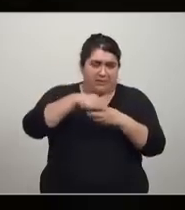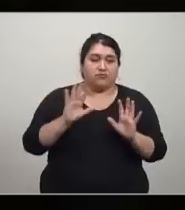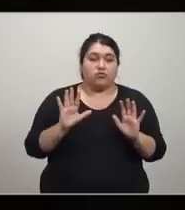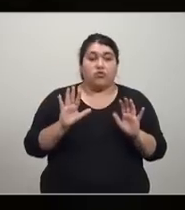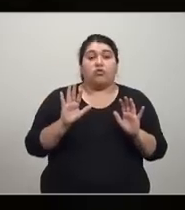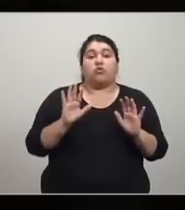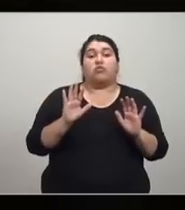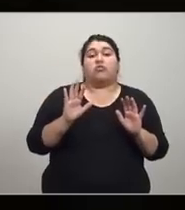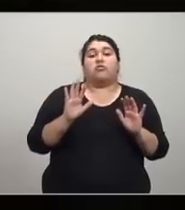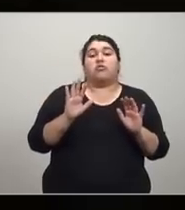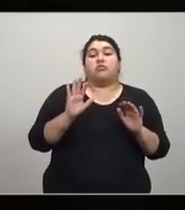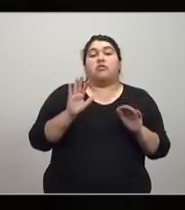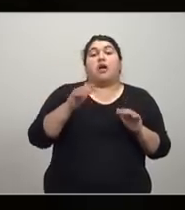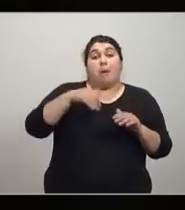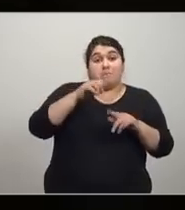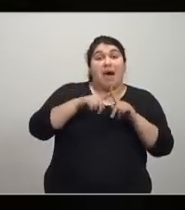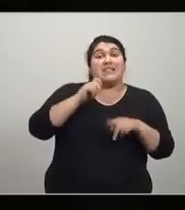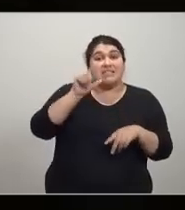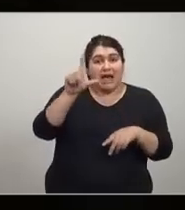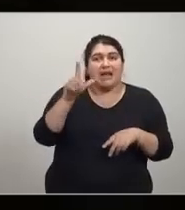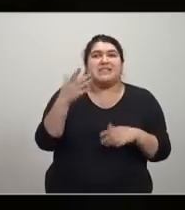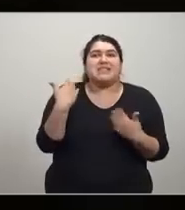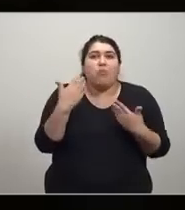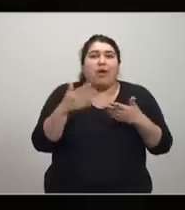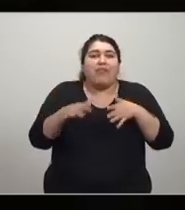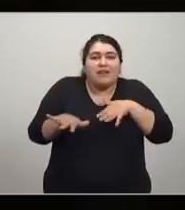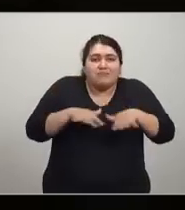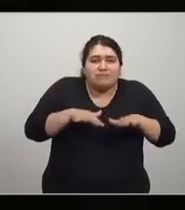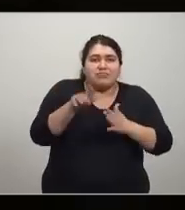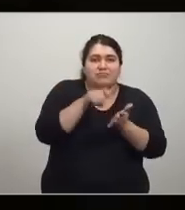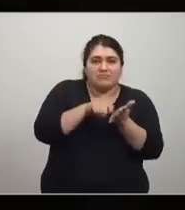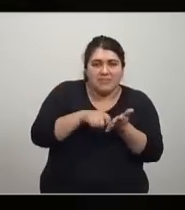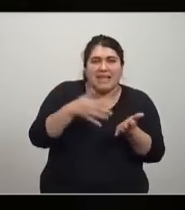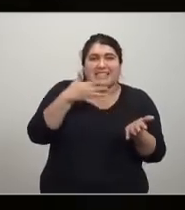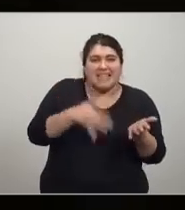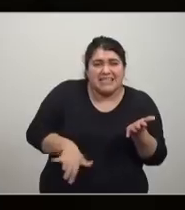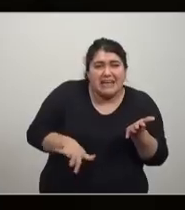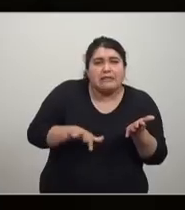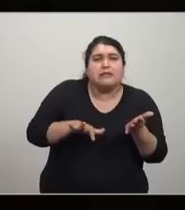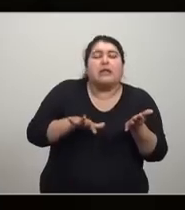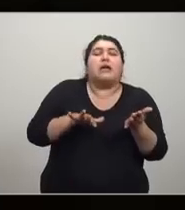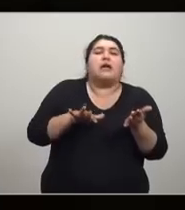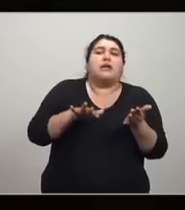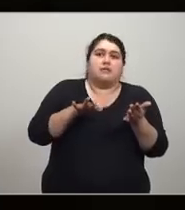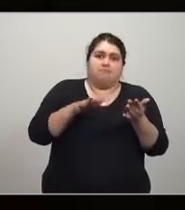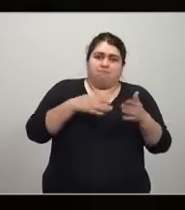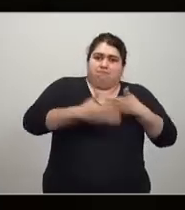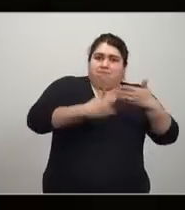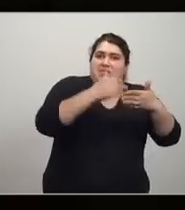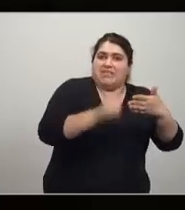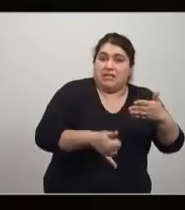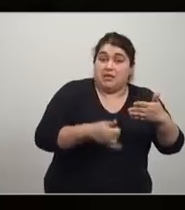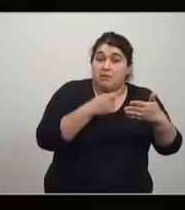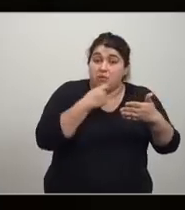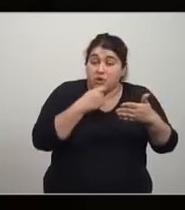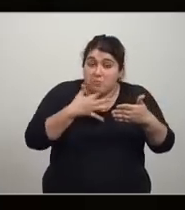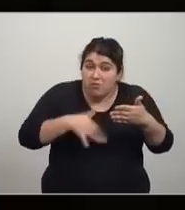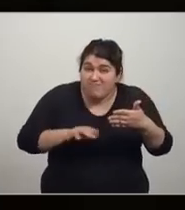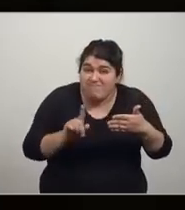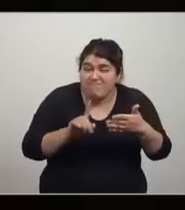si se entiende bien lo que decía Marshall, se puede utilizar bien esta herramienta. Si se entiende mal puede ser terrible. Pero lo más grave,